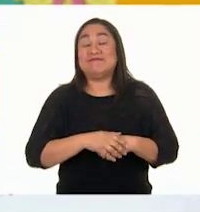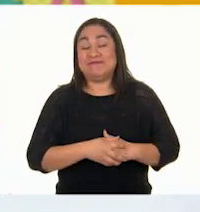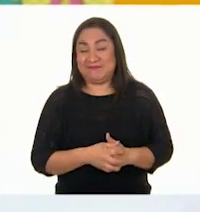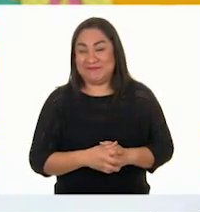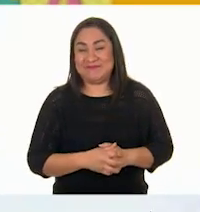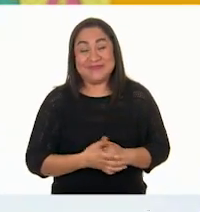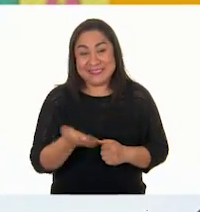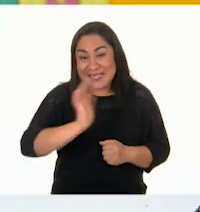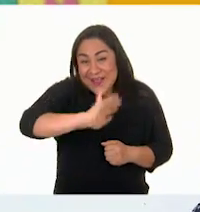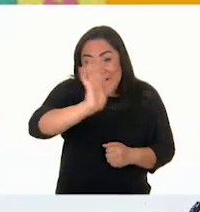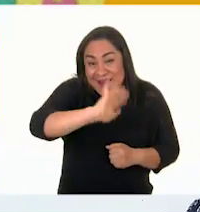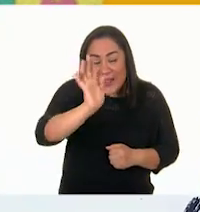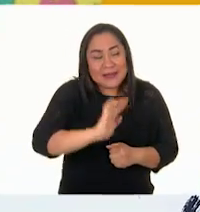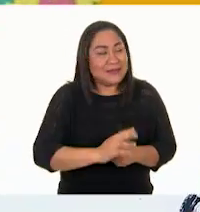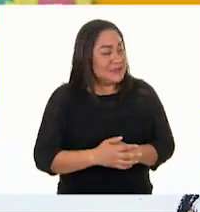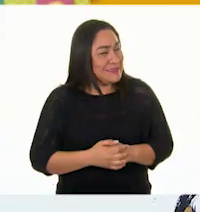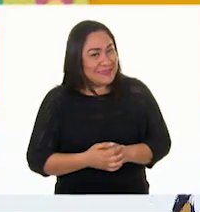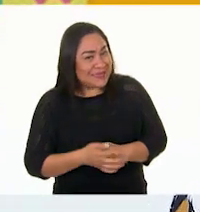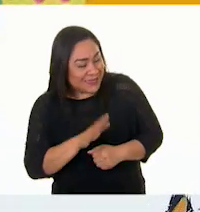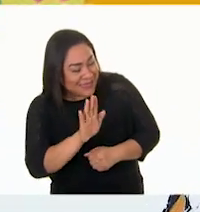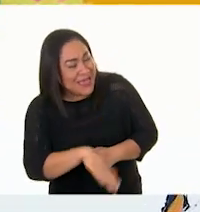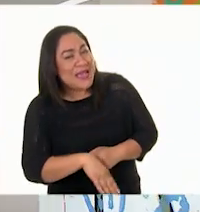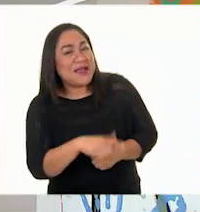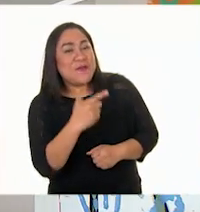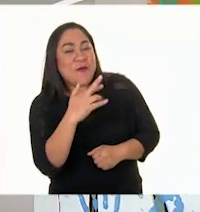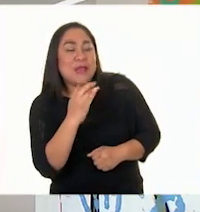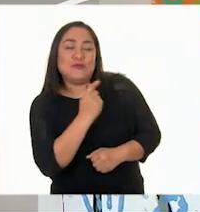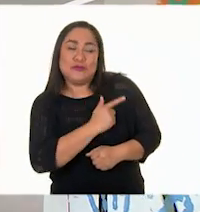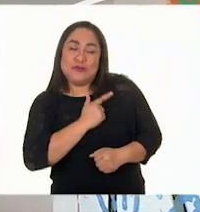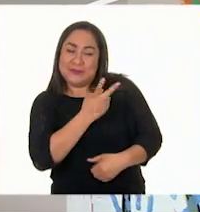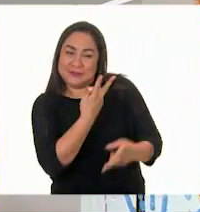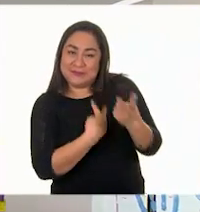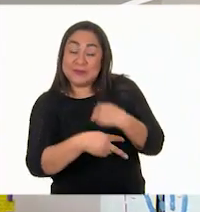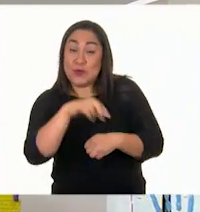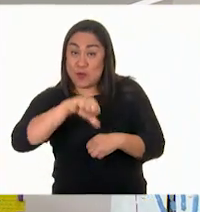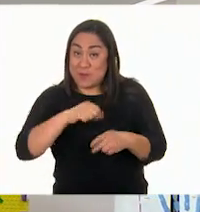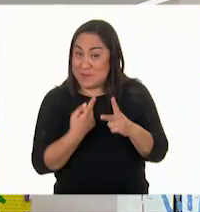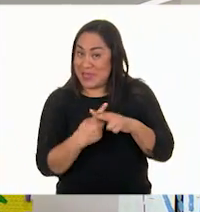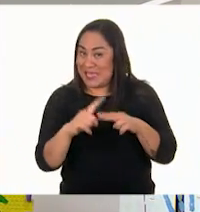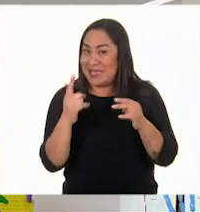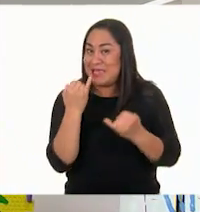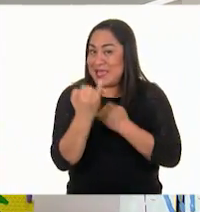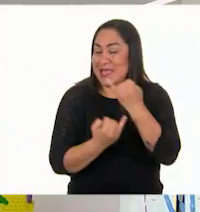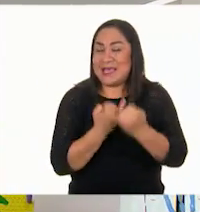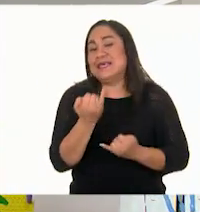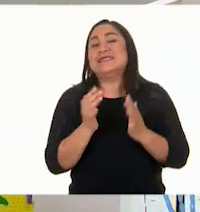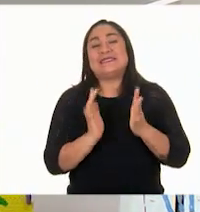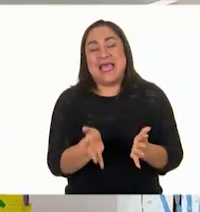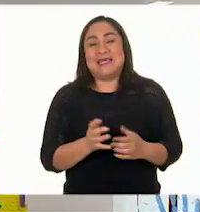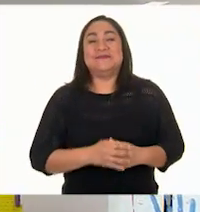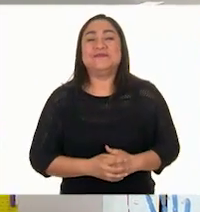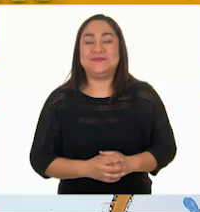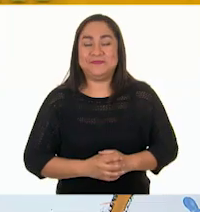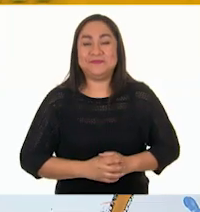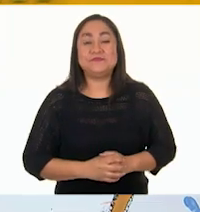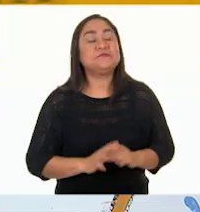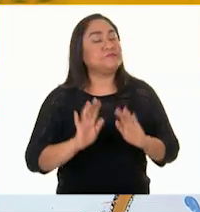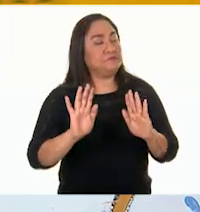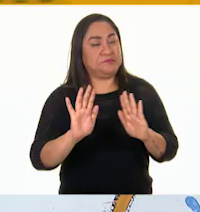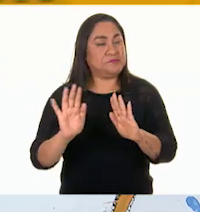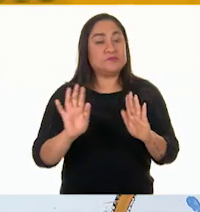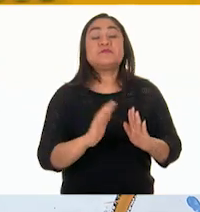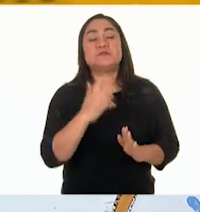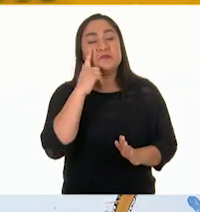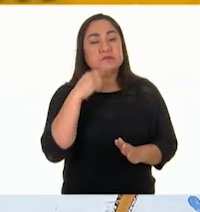Hola. Ay, Gloria, qué gusto que estés aquí. Estamos por empezar a jugar entonces. ¿Sí? Bueno, bueno,